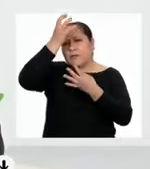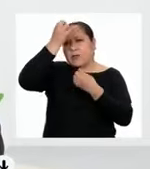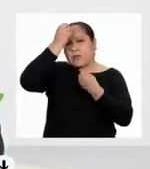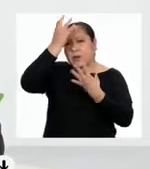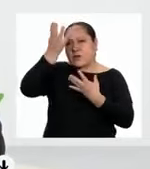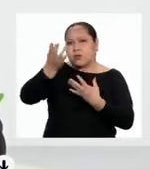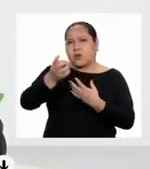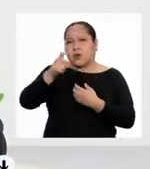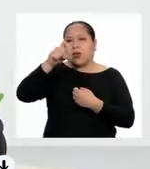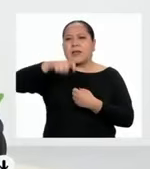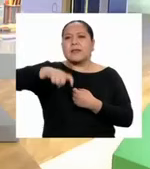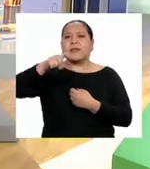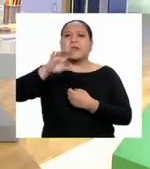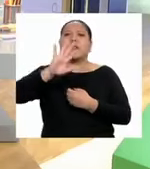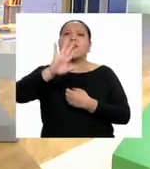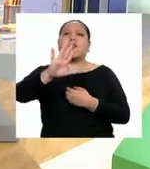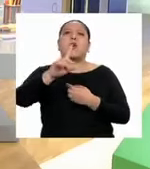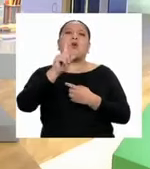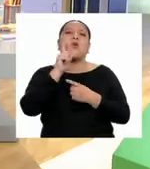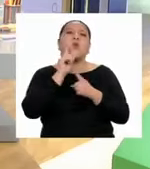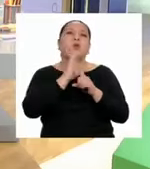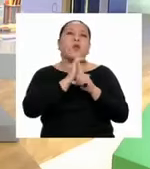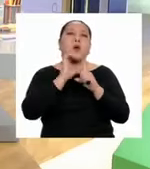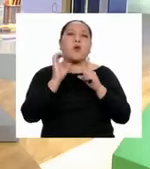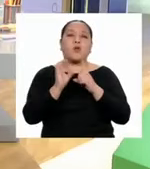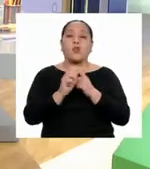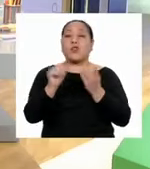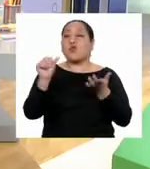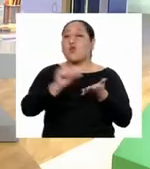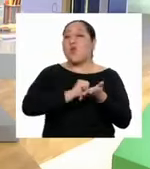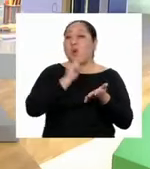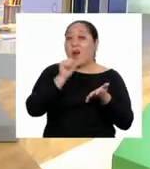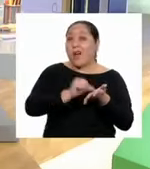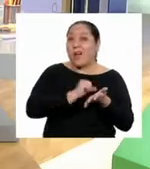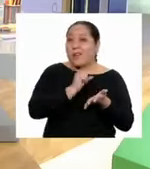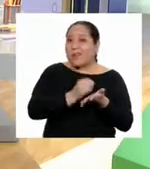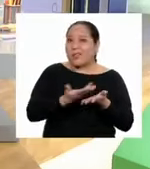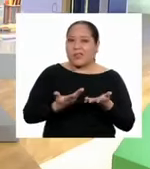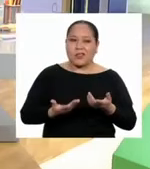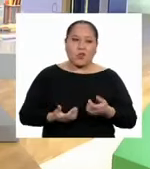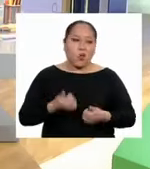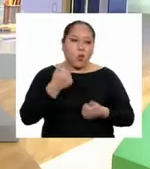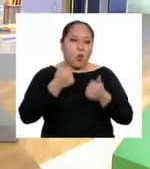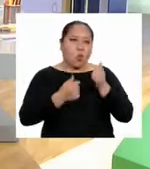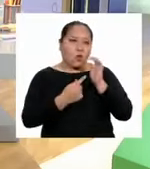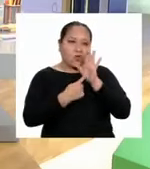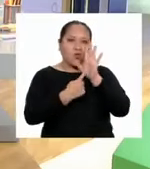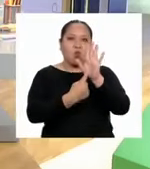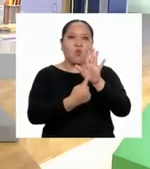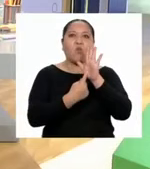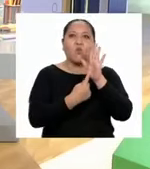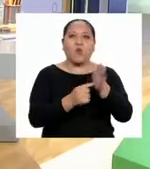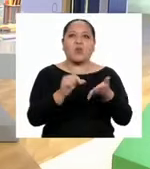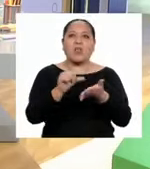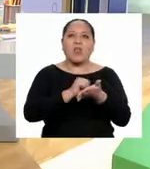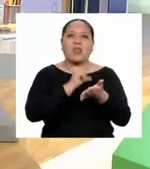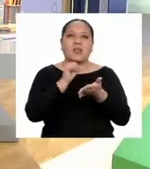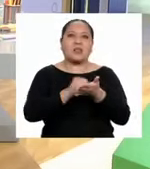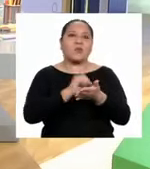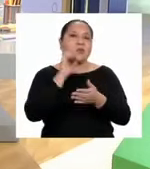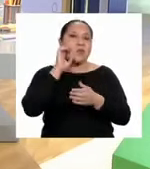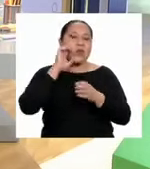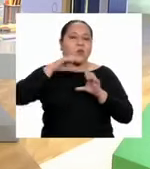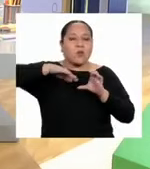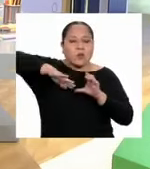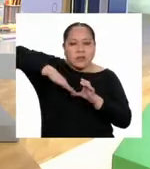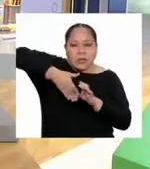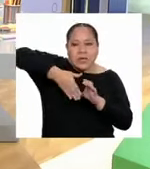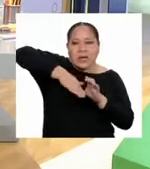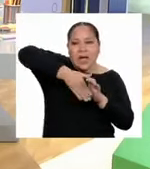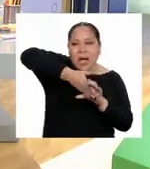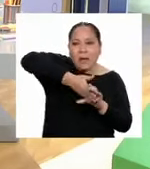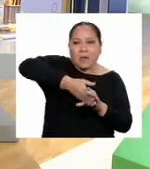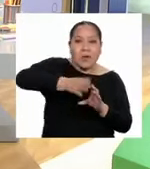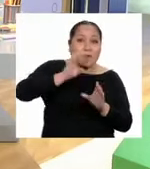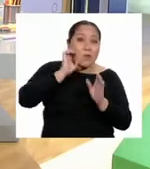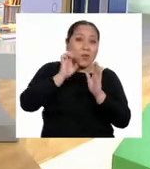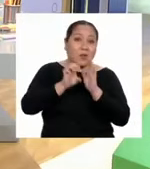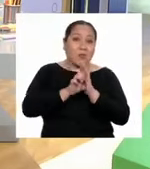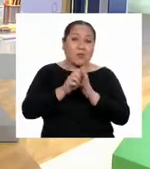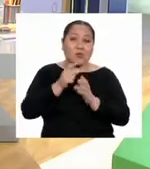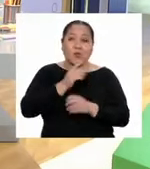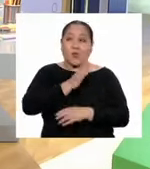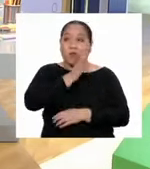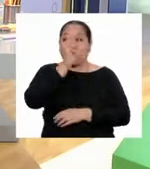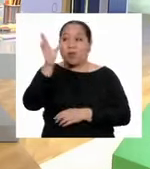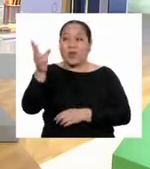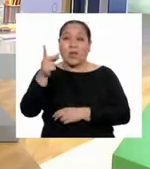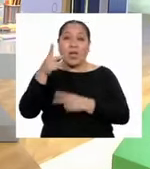una cultura? Su arte, o sea, sus manifestaciones artísticas como la cerámica. Cuando viajé a